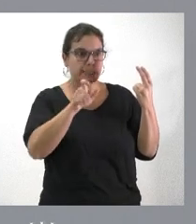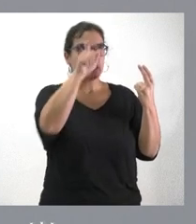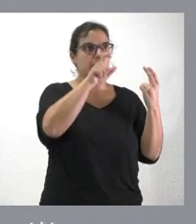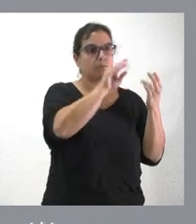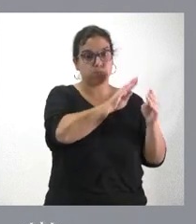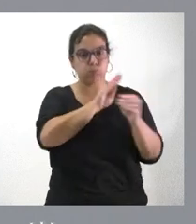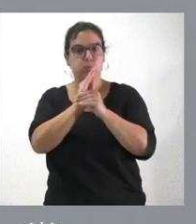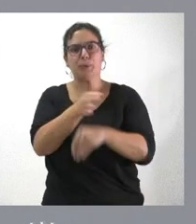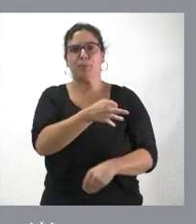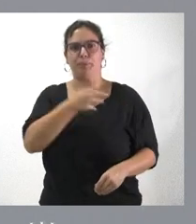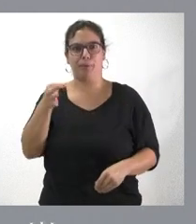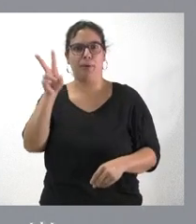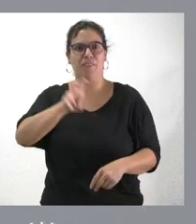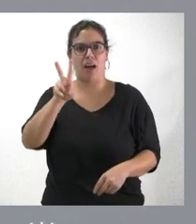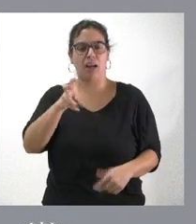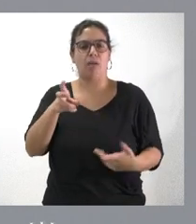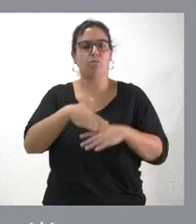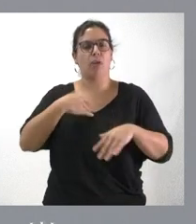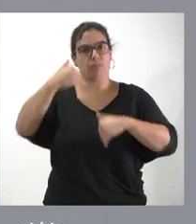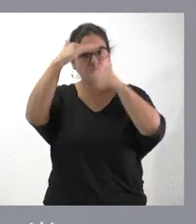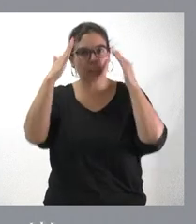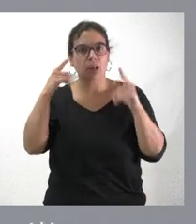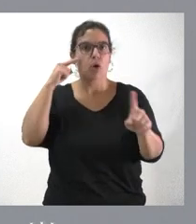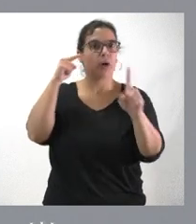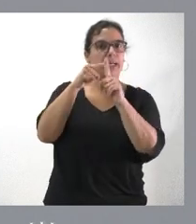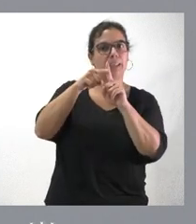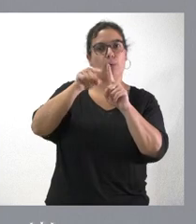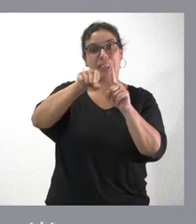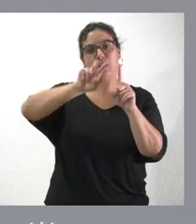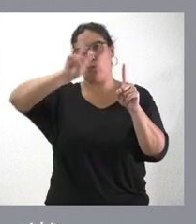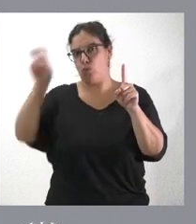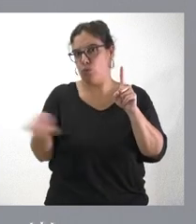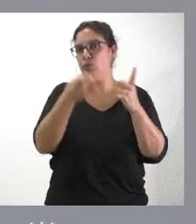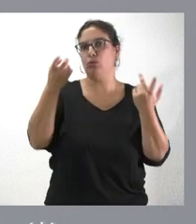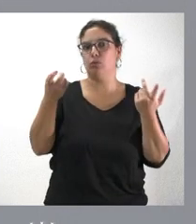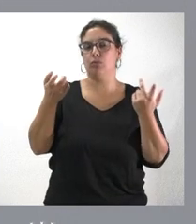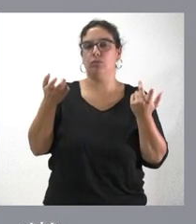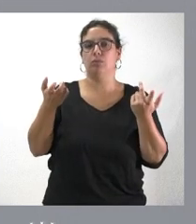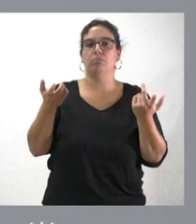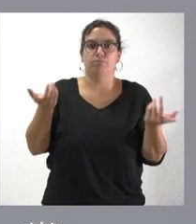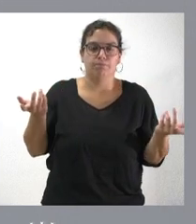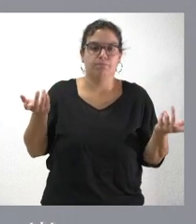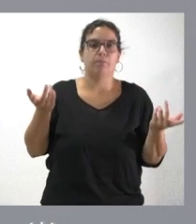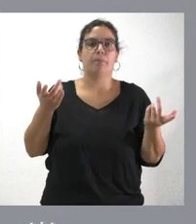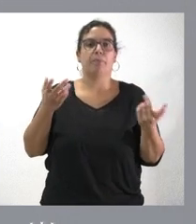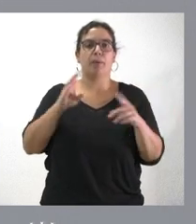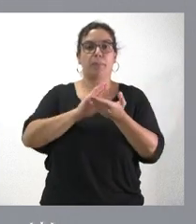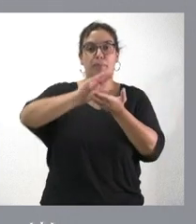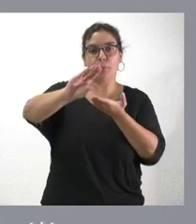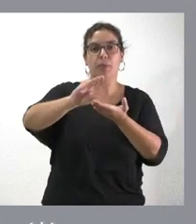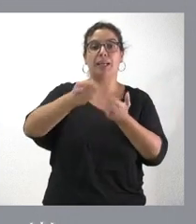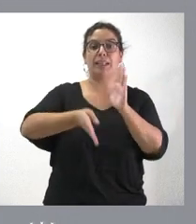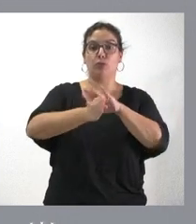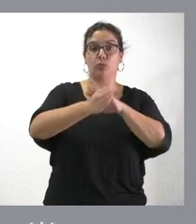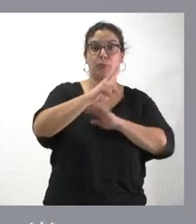tanto, que podamos atender este objetivo y otros muchos. Y que sean aportaciones que garanticen la existencia del SERLA y que